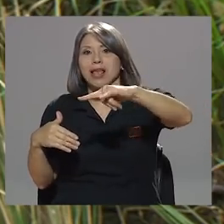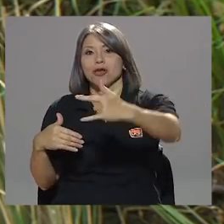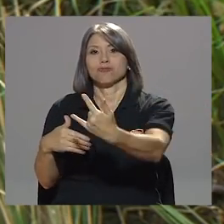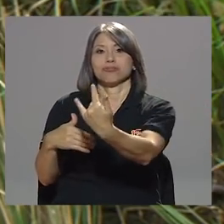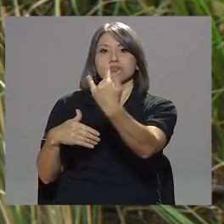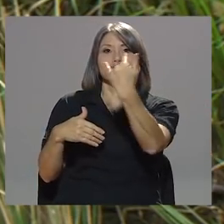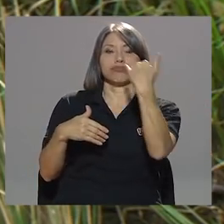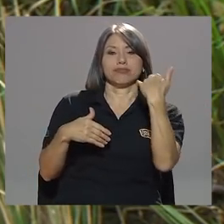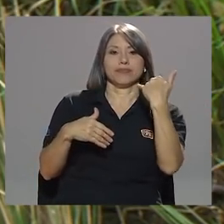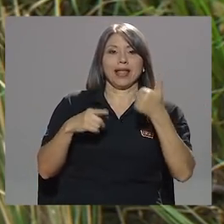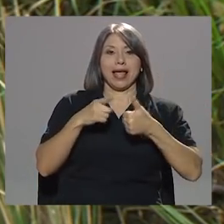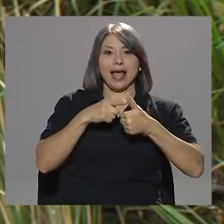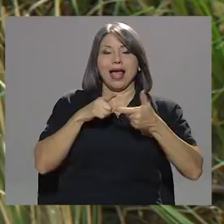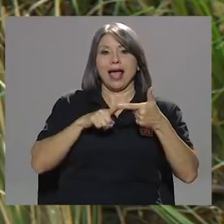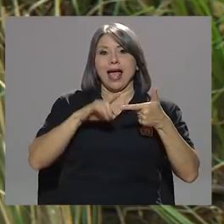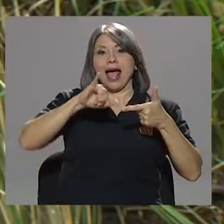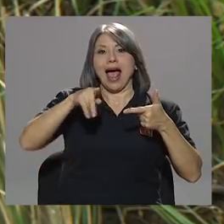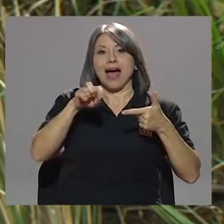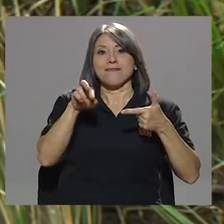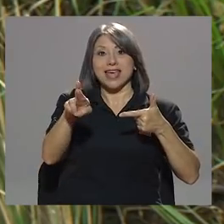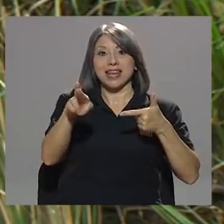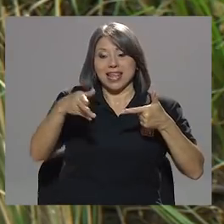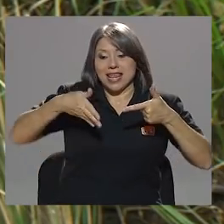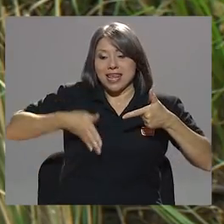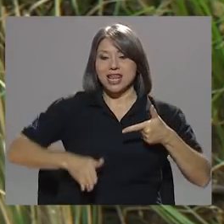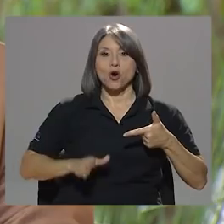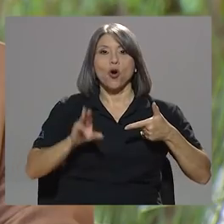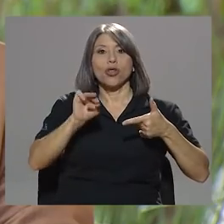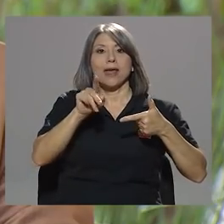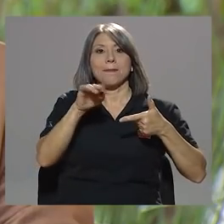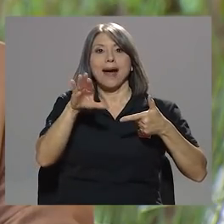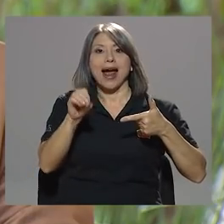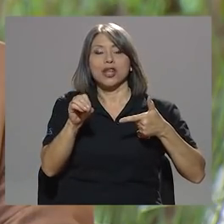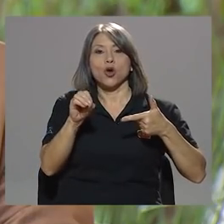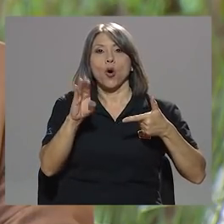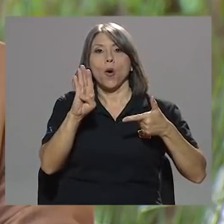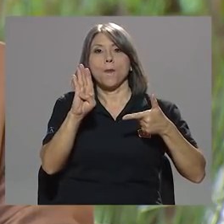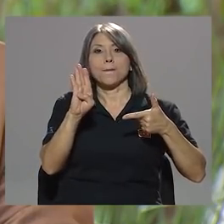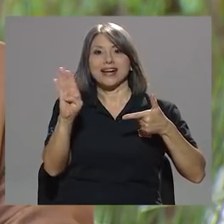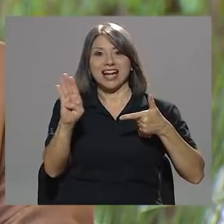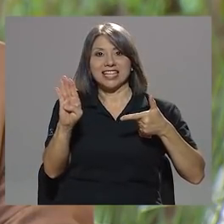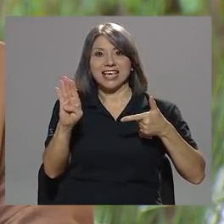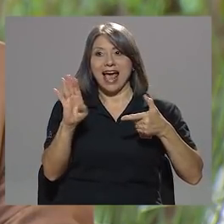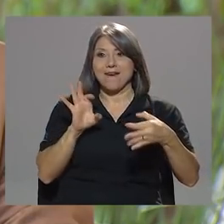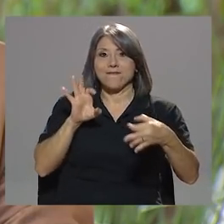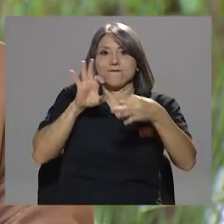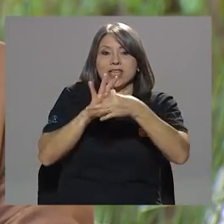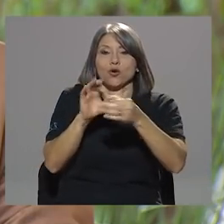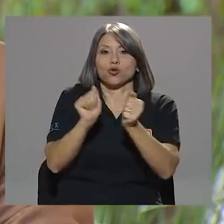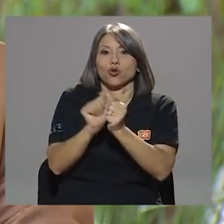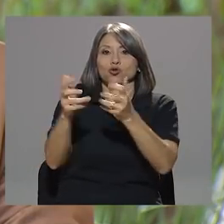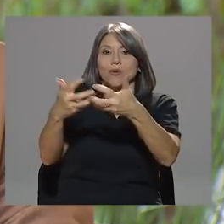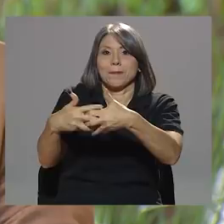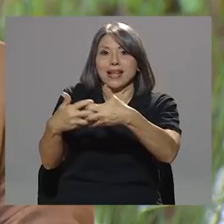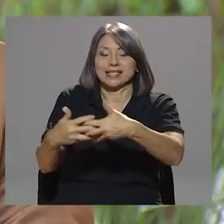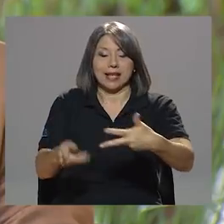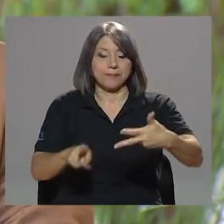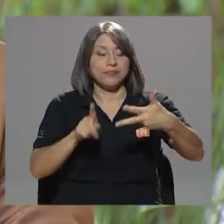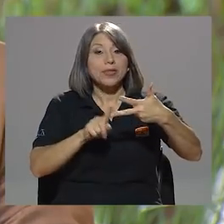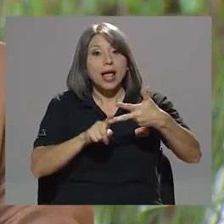don Mario Baronechea, tenía vínculos con su empresa. Los medios de comunicación evidenciaron